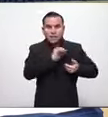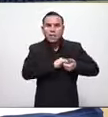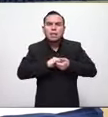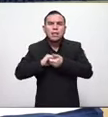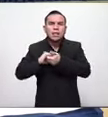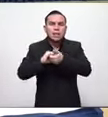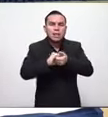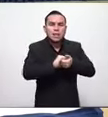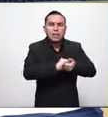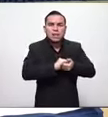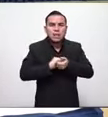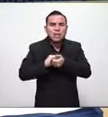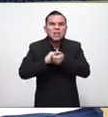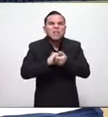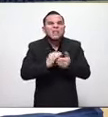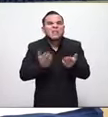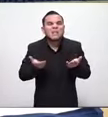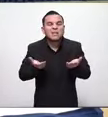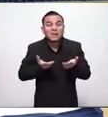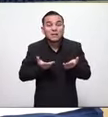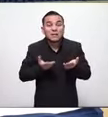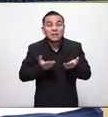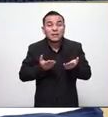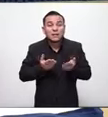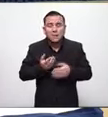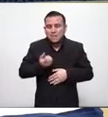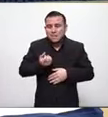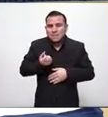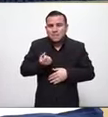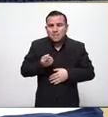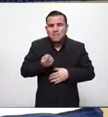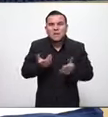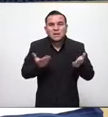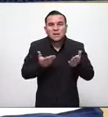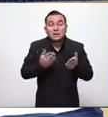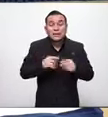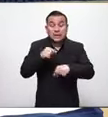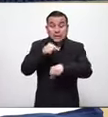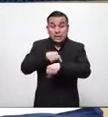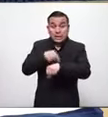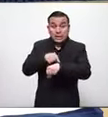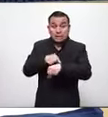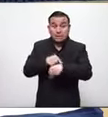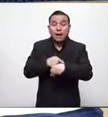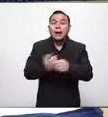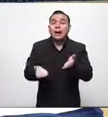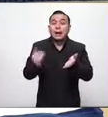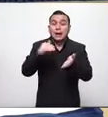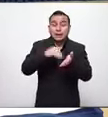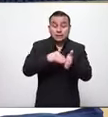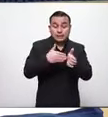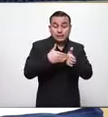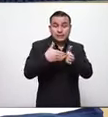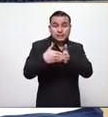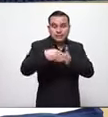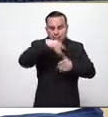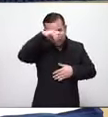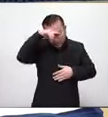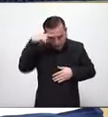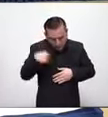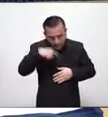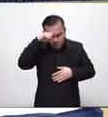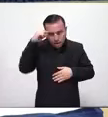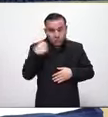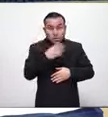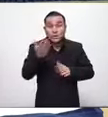a una a una etapa de reactivación y ojalá de crecimiento